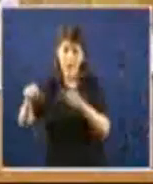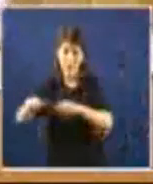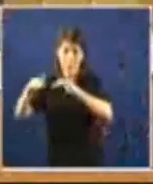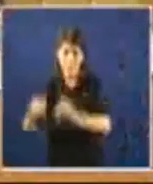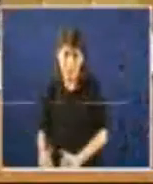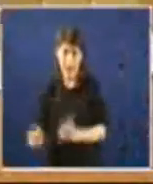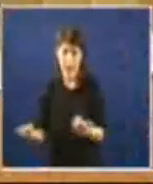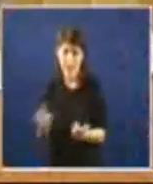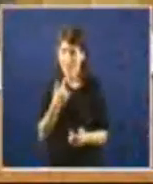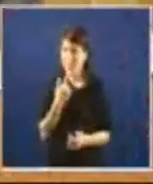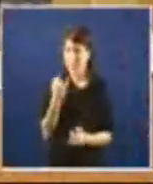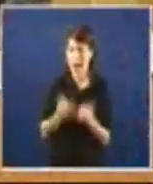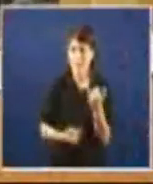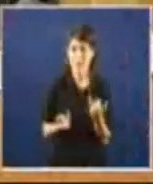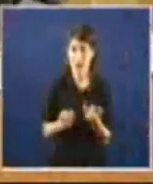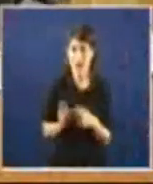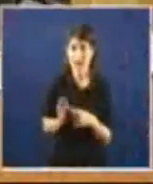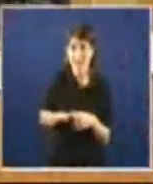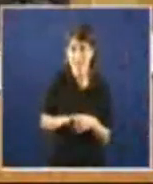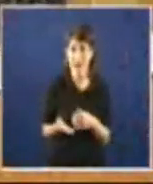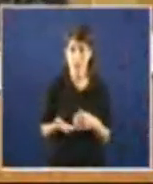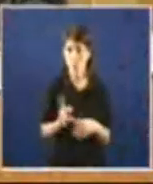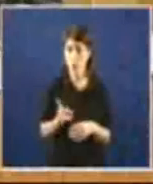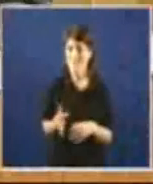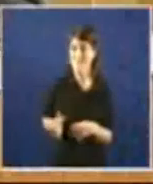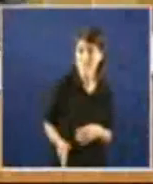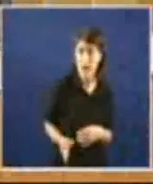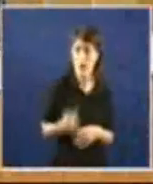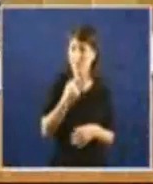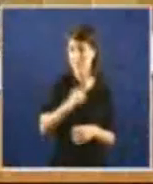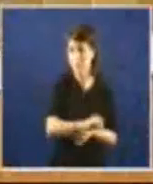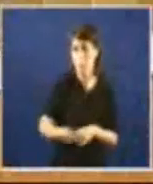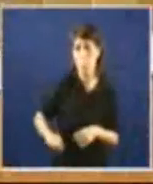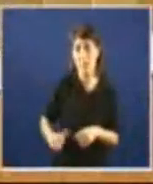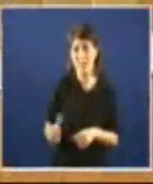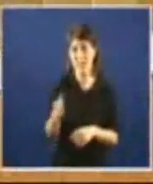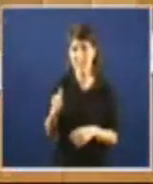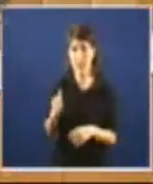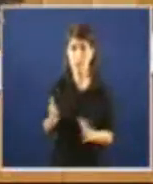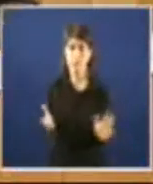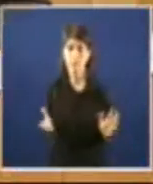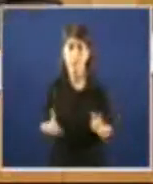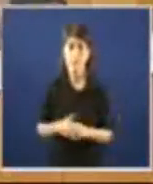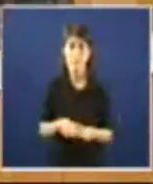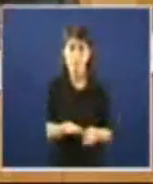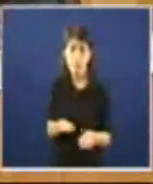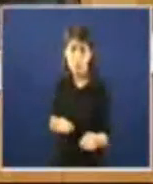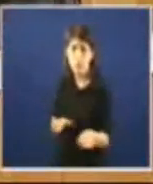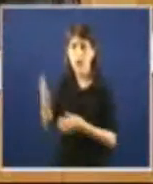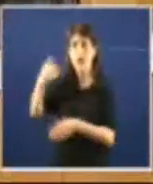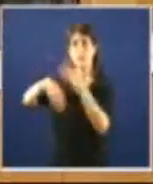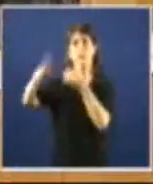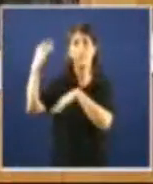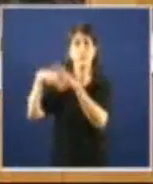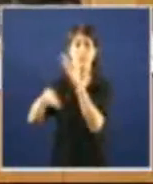e sin frenos en vez de intentar poñer polo menos a marcha atrás e remontar en que a forse a recu padecemos polo tanto